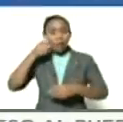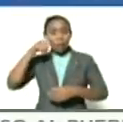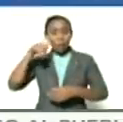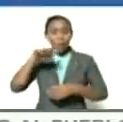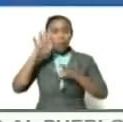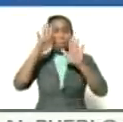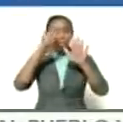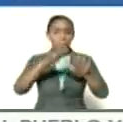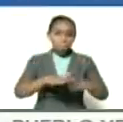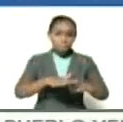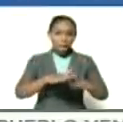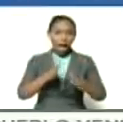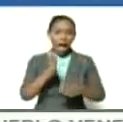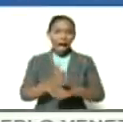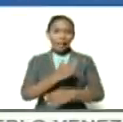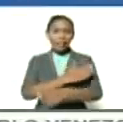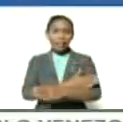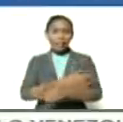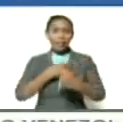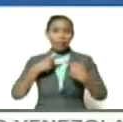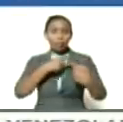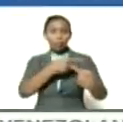antes de combatir